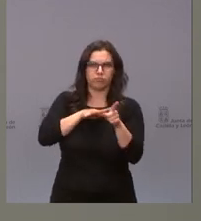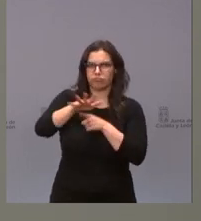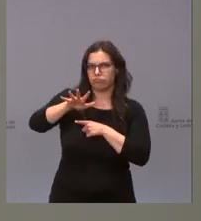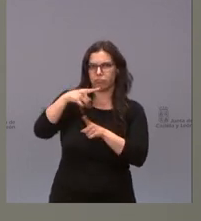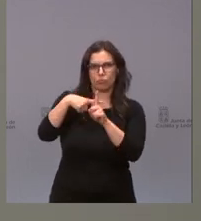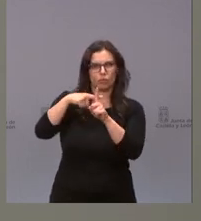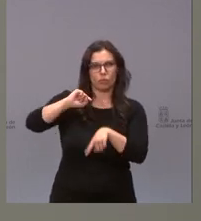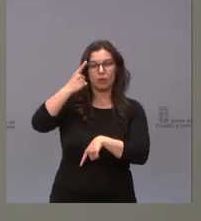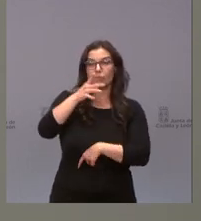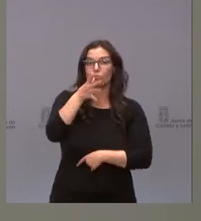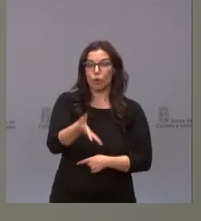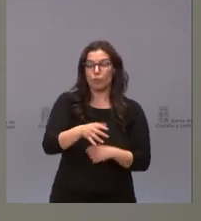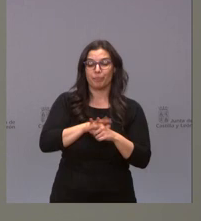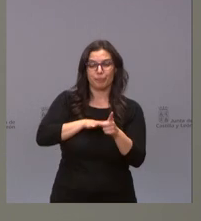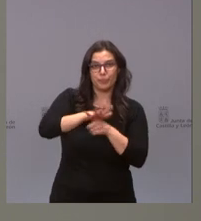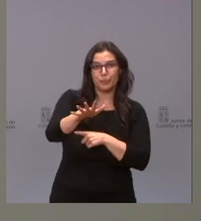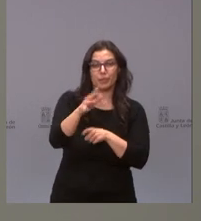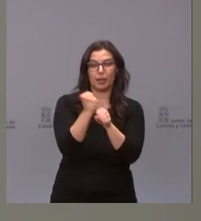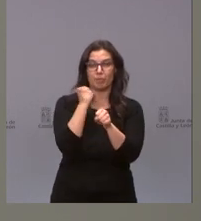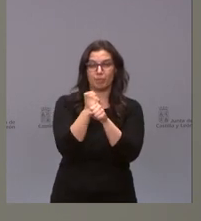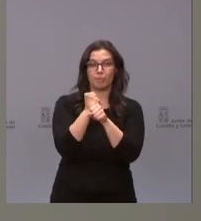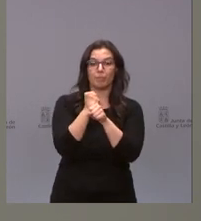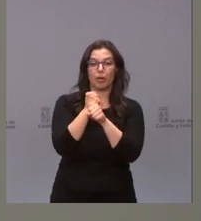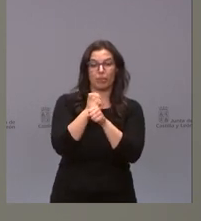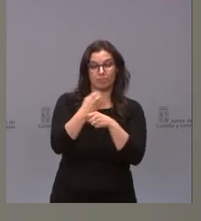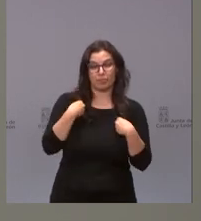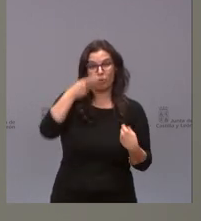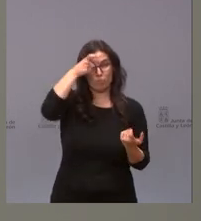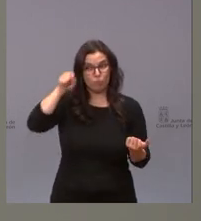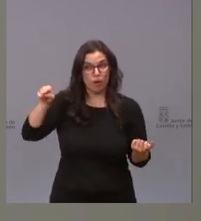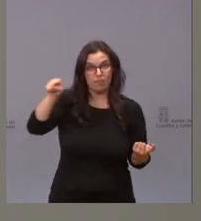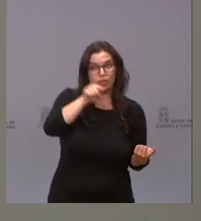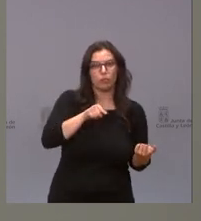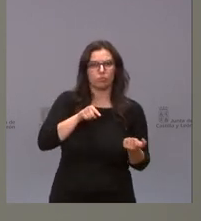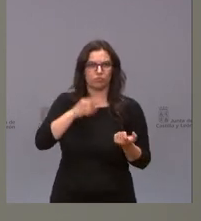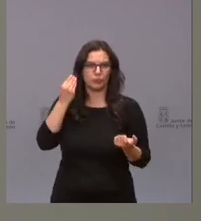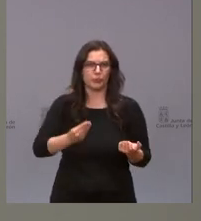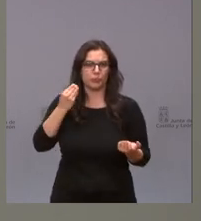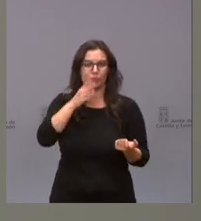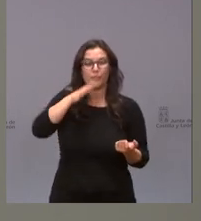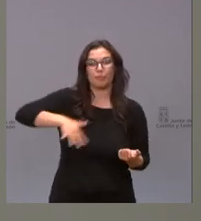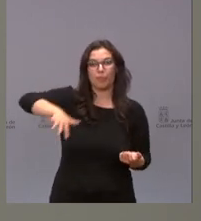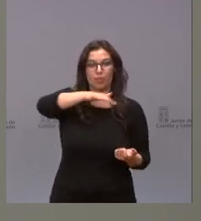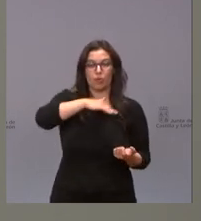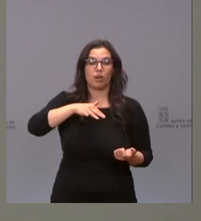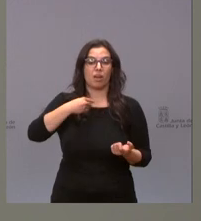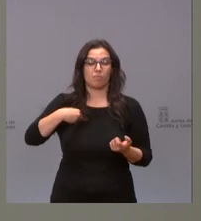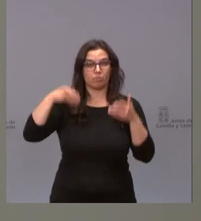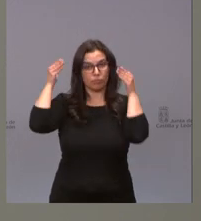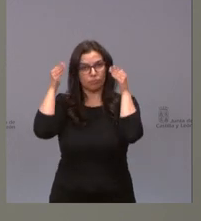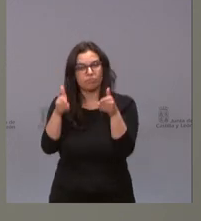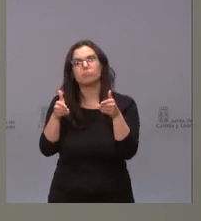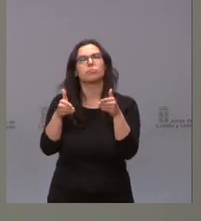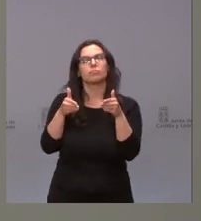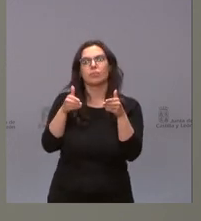Lo es porque el impacto sobre el empleo que tiene en el medio rural, teniendo en cuenta el espacio geográfico en el que se actúa y su carácter